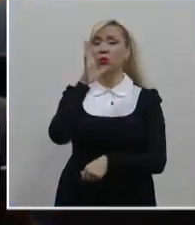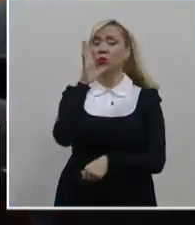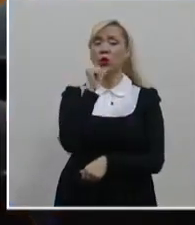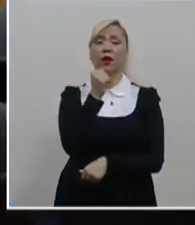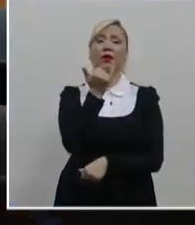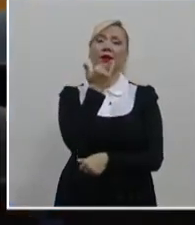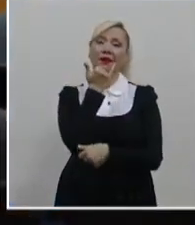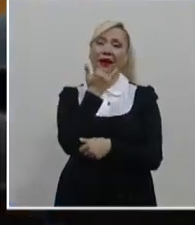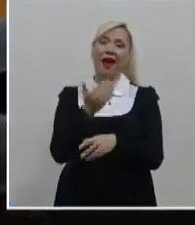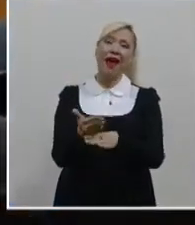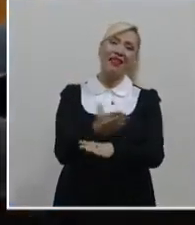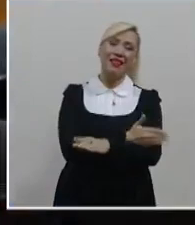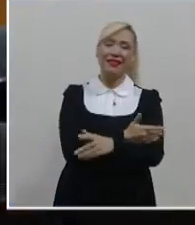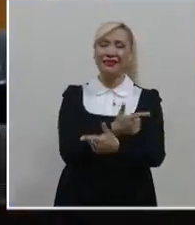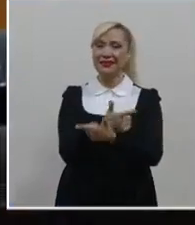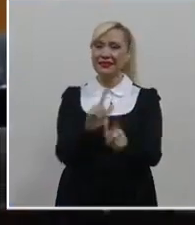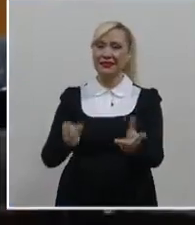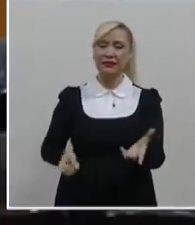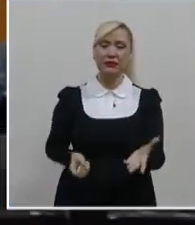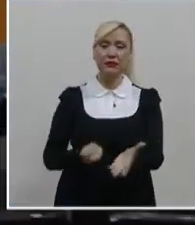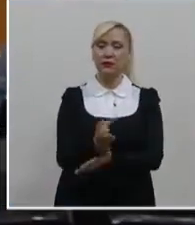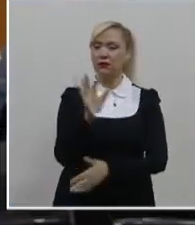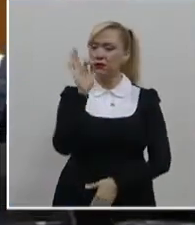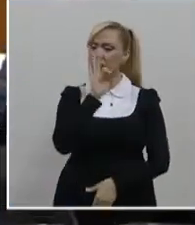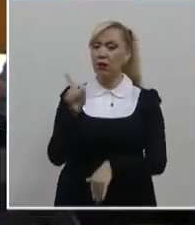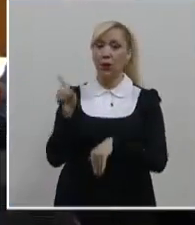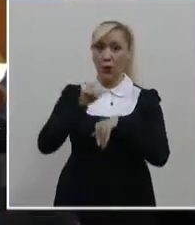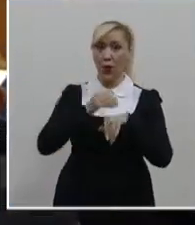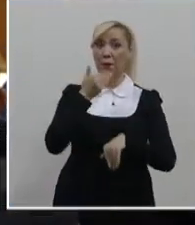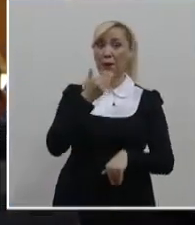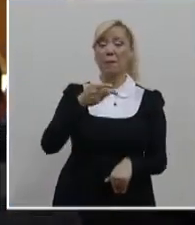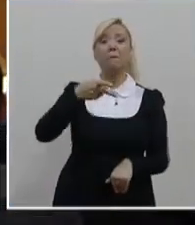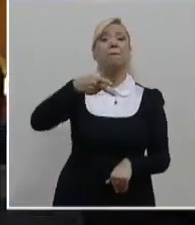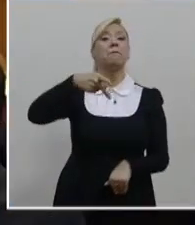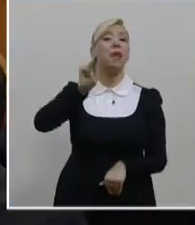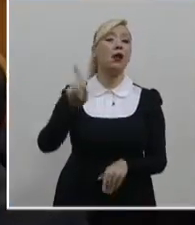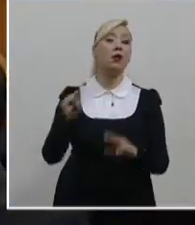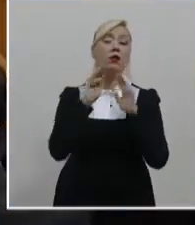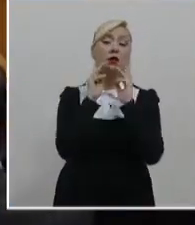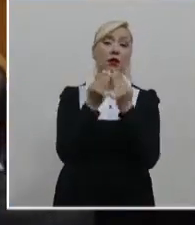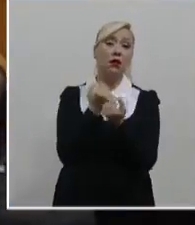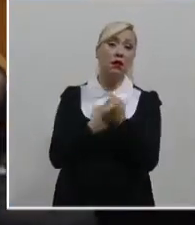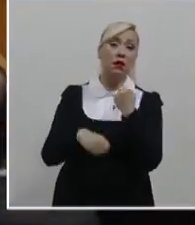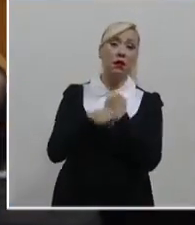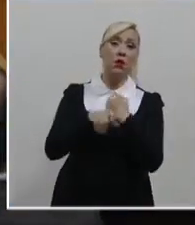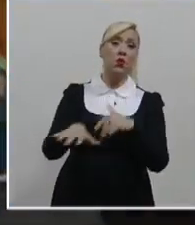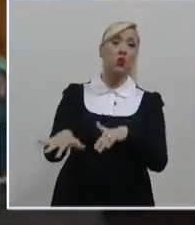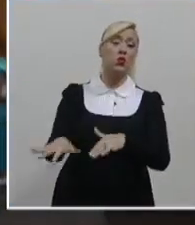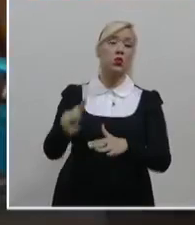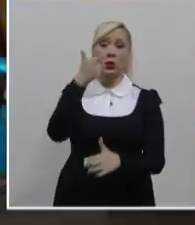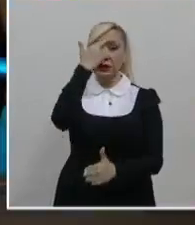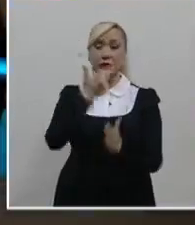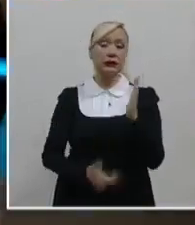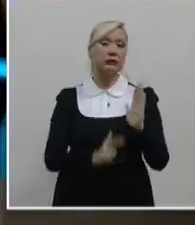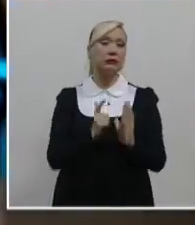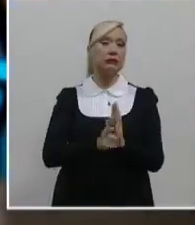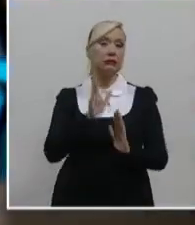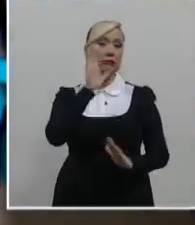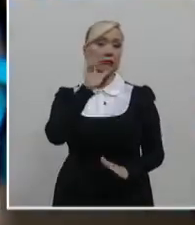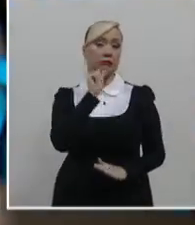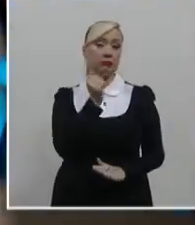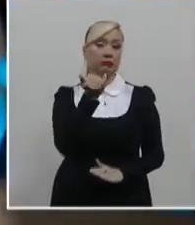personas sentenciadas por delitos en materia de delincuencia organizada. De acuerdo a precedentes y a la doctrina jurisprudencial desarrollada,